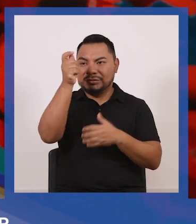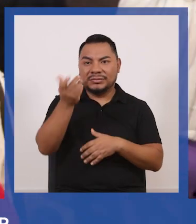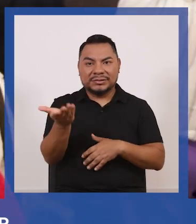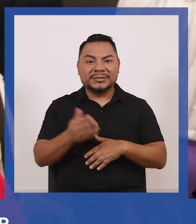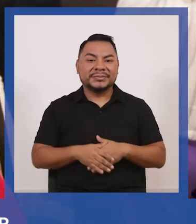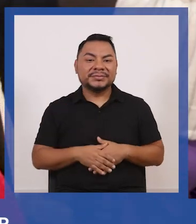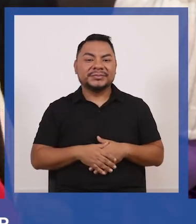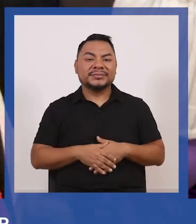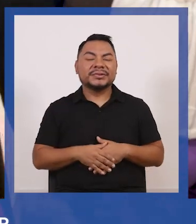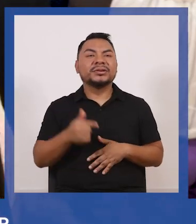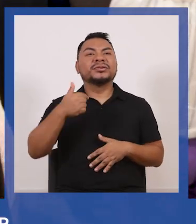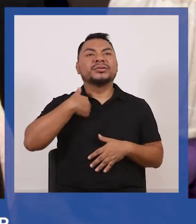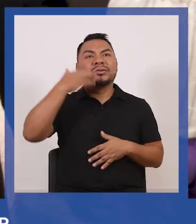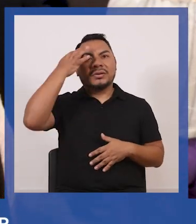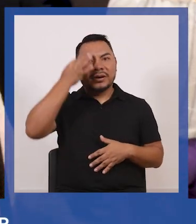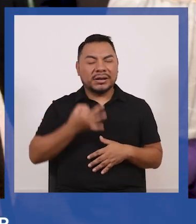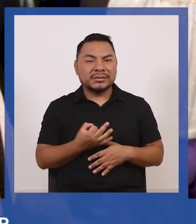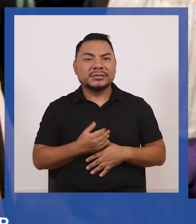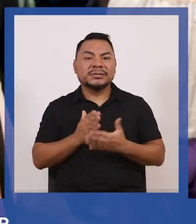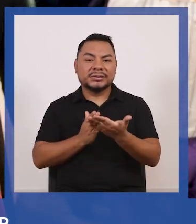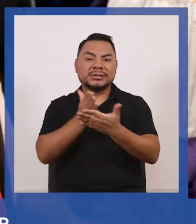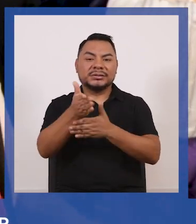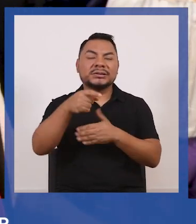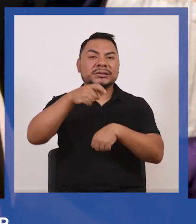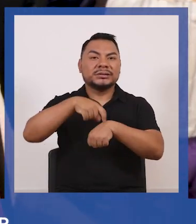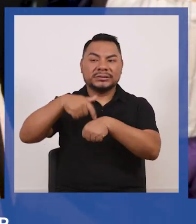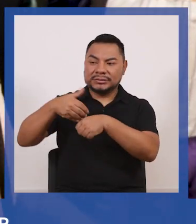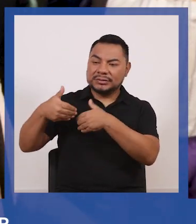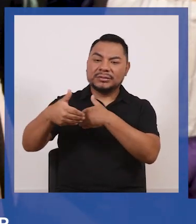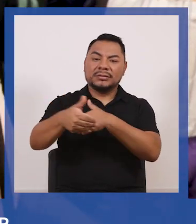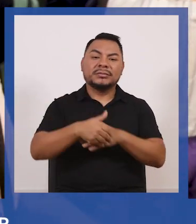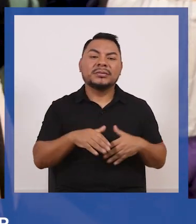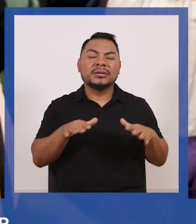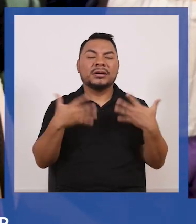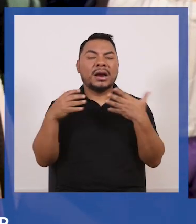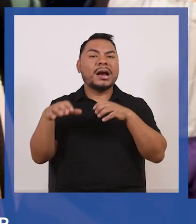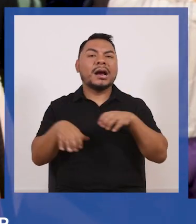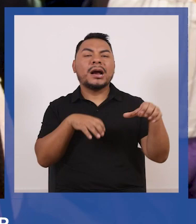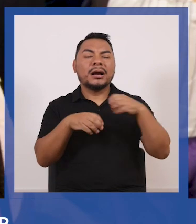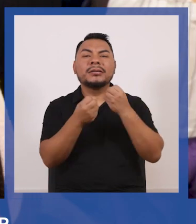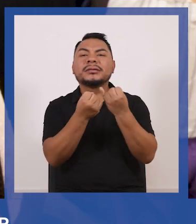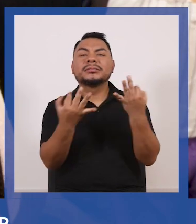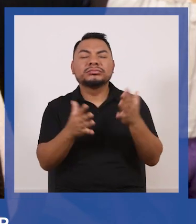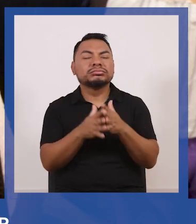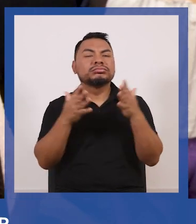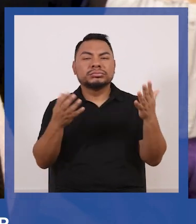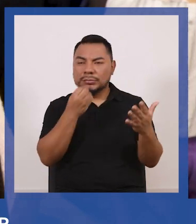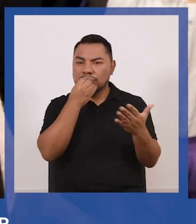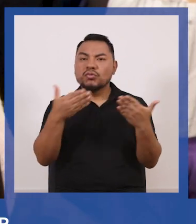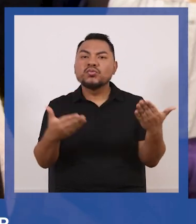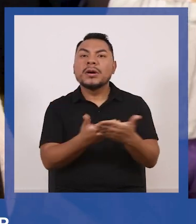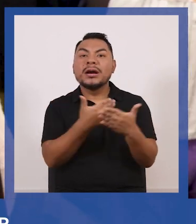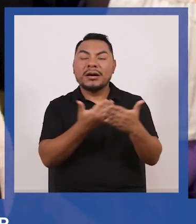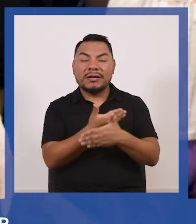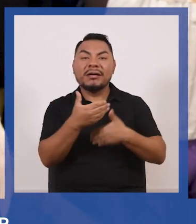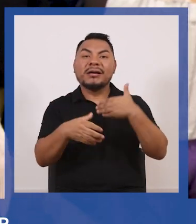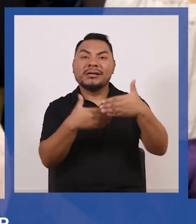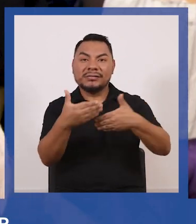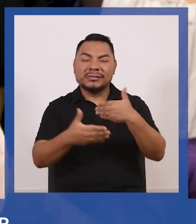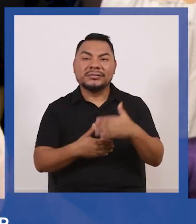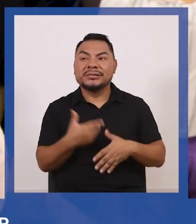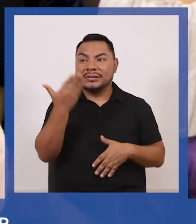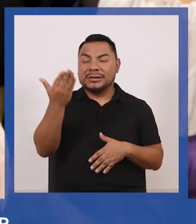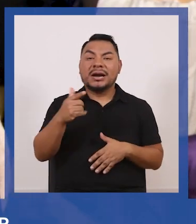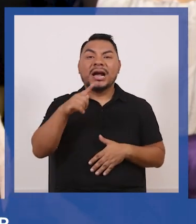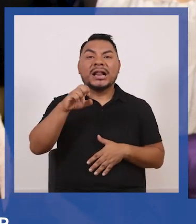yo creo a través de nuestro tiempo se ha ido desarrollando algo muy moderno ¿no? uno